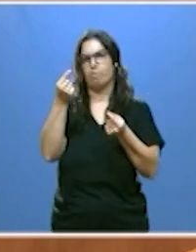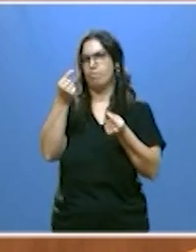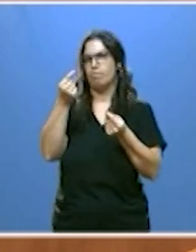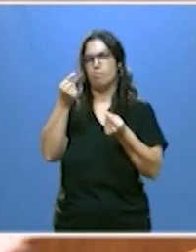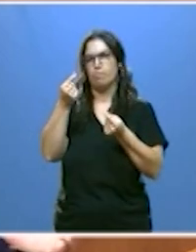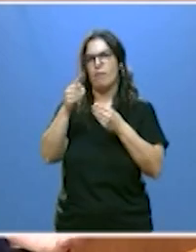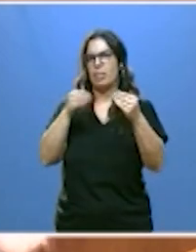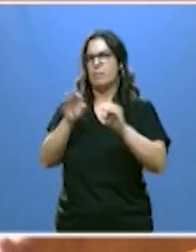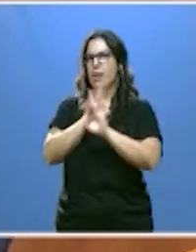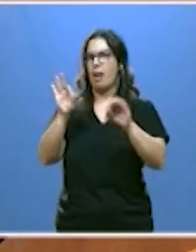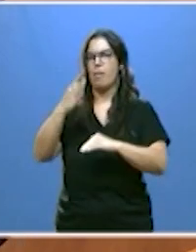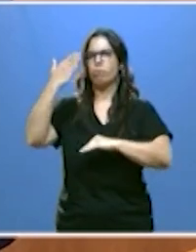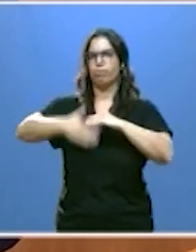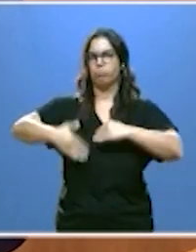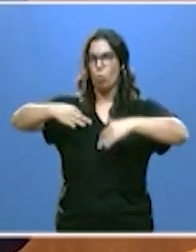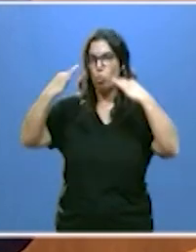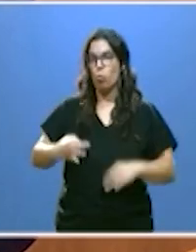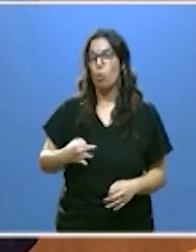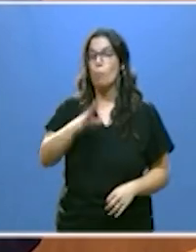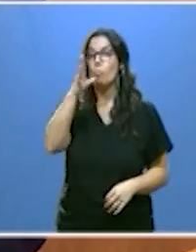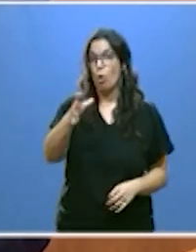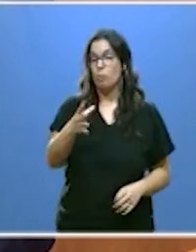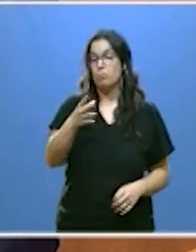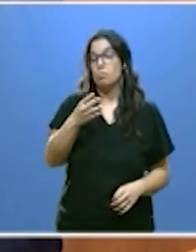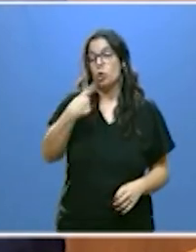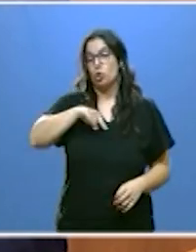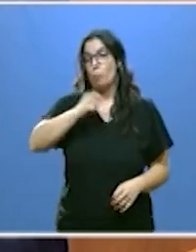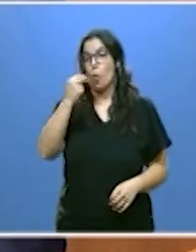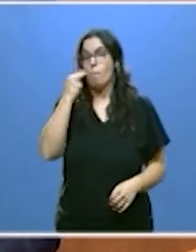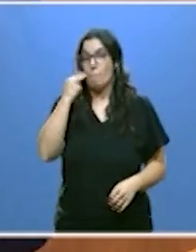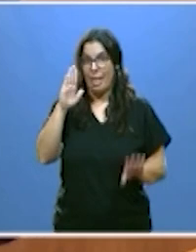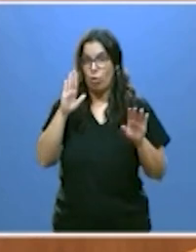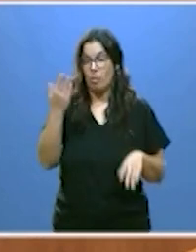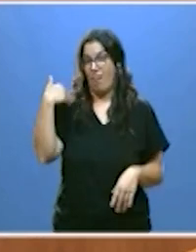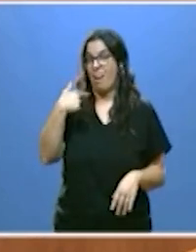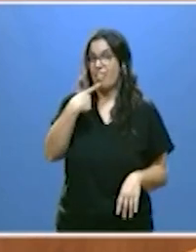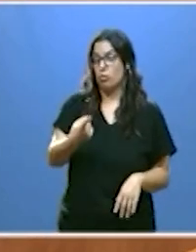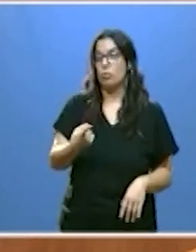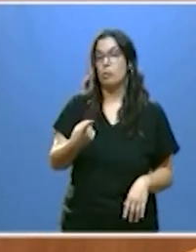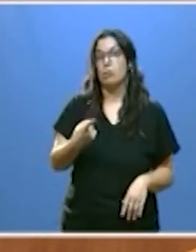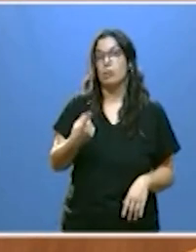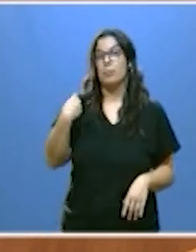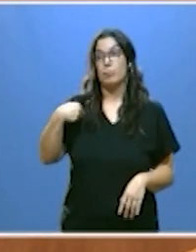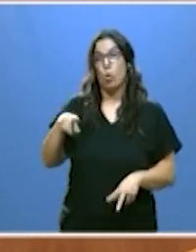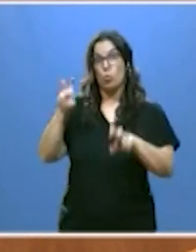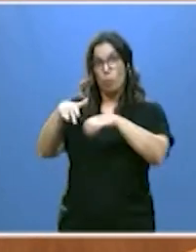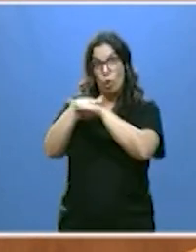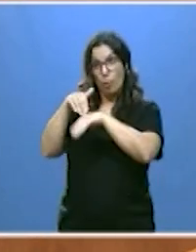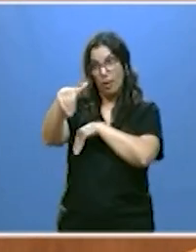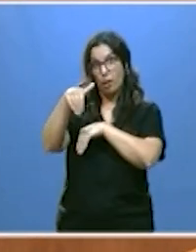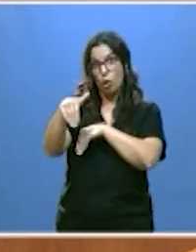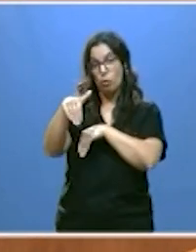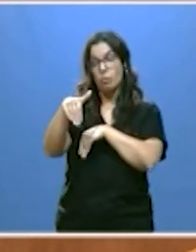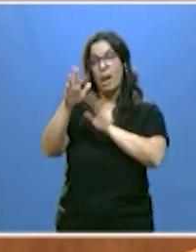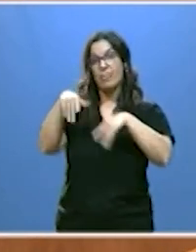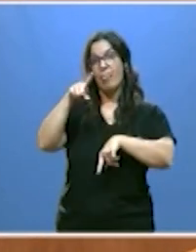porque nos tememos que como señalé al principio de mi intervención la viabilidad del nuevo gobierno dependa